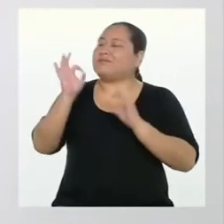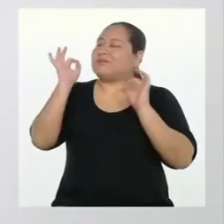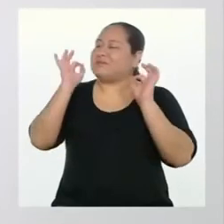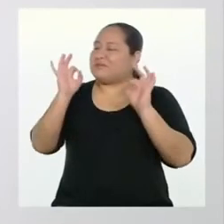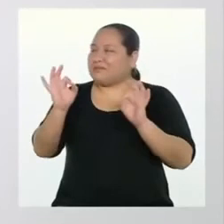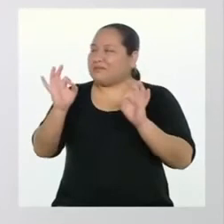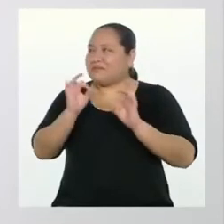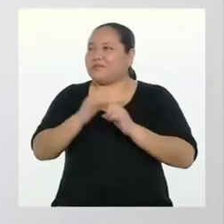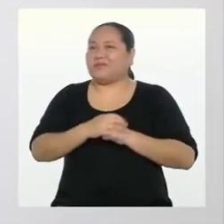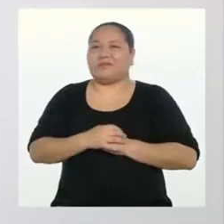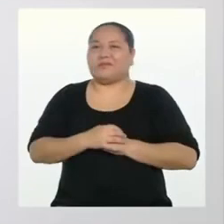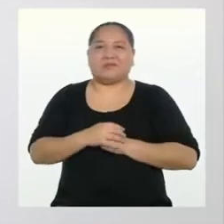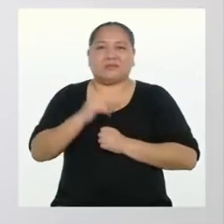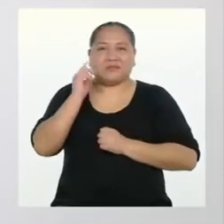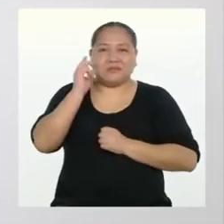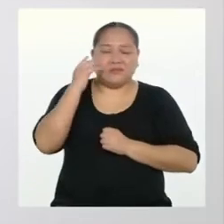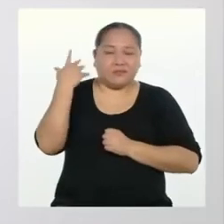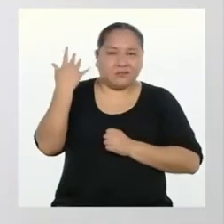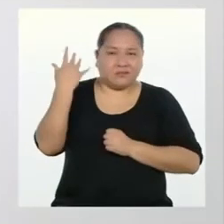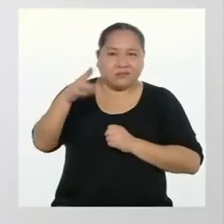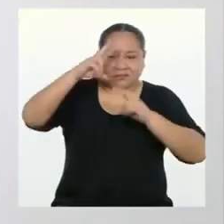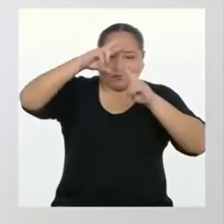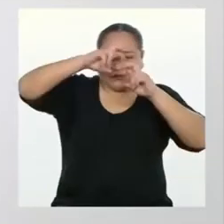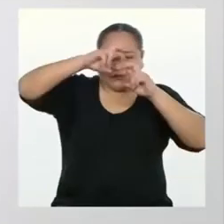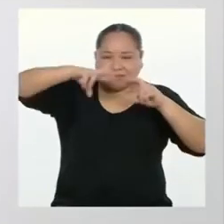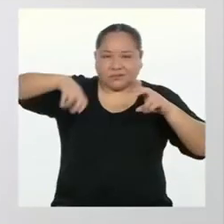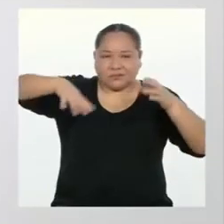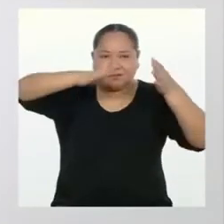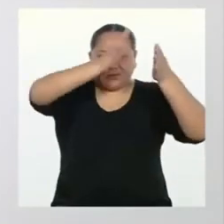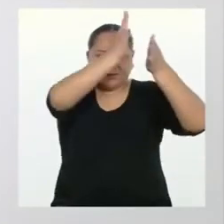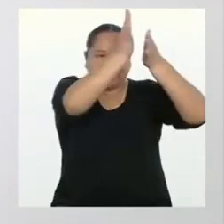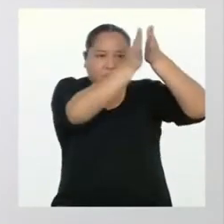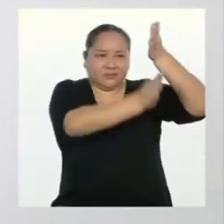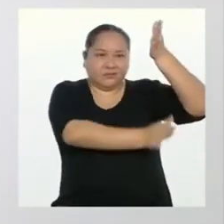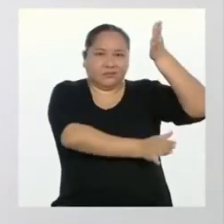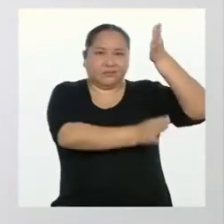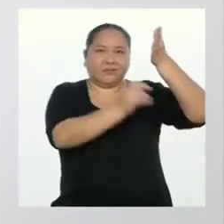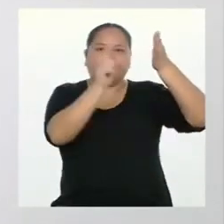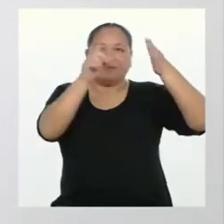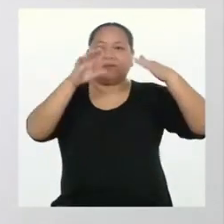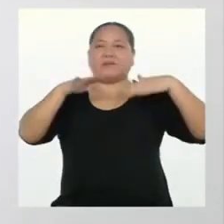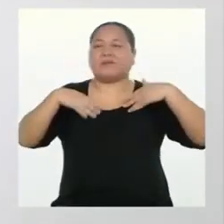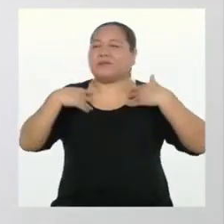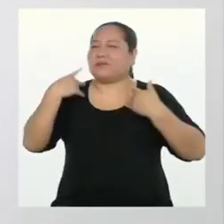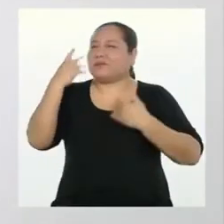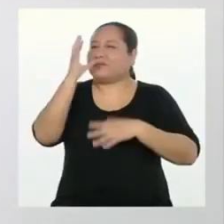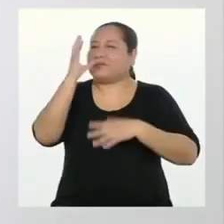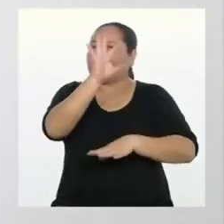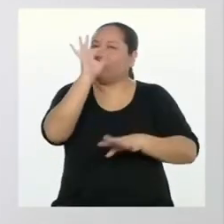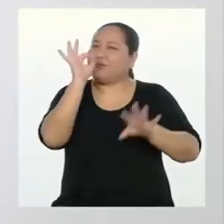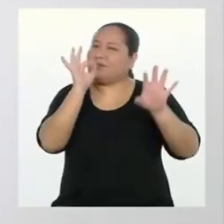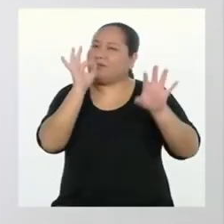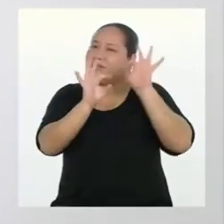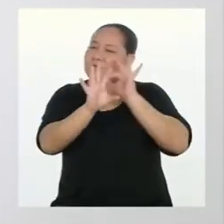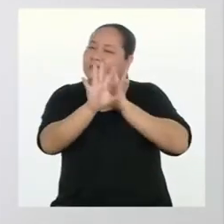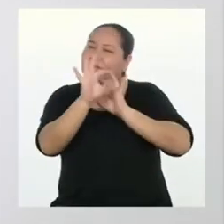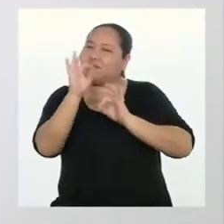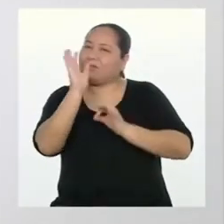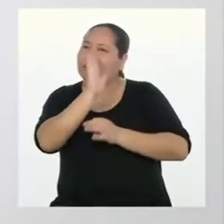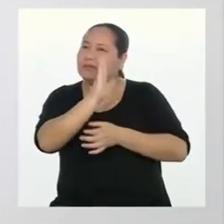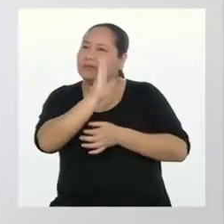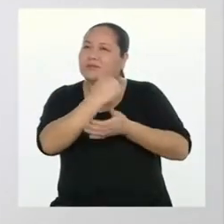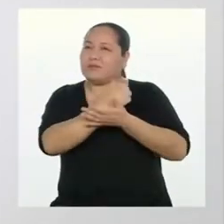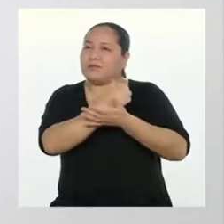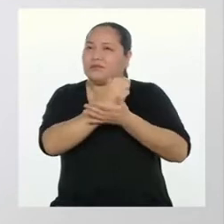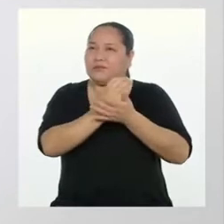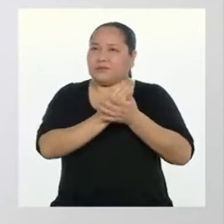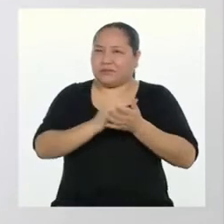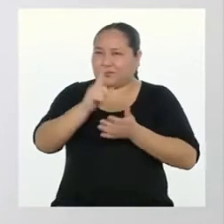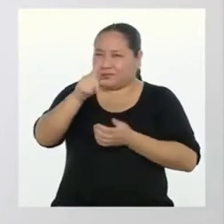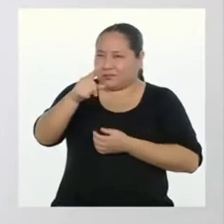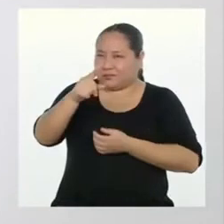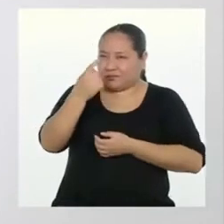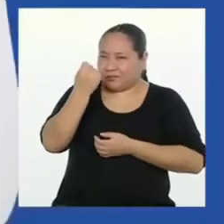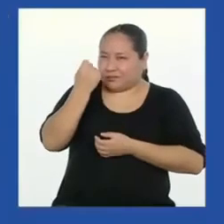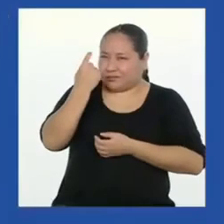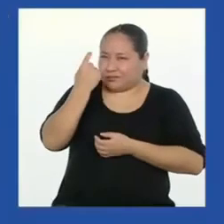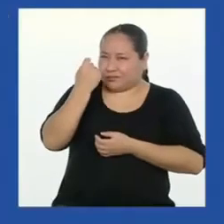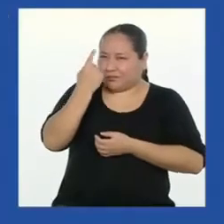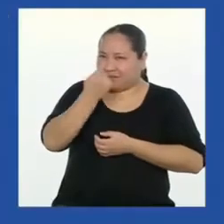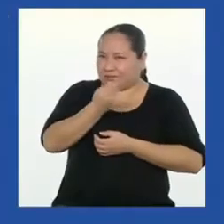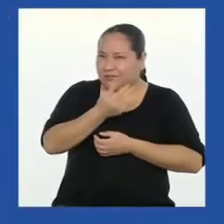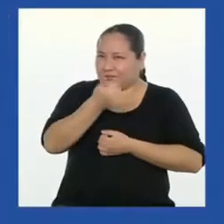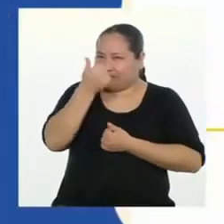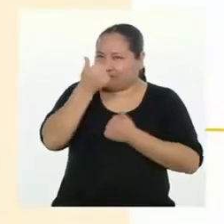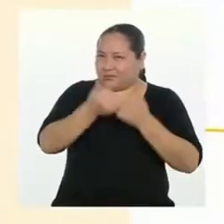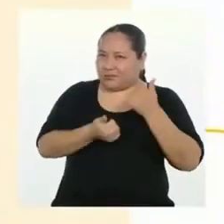Excelente. Hemos analizado este afiche para poder reconocer sus elementos. ¿Los reconociste?